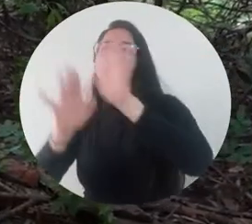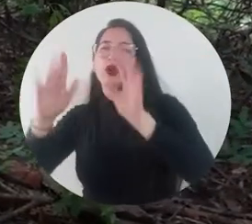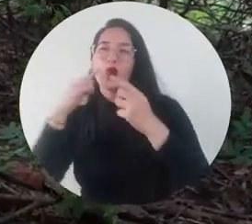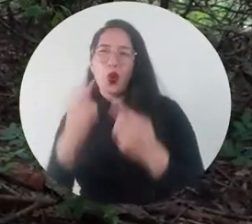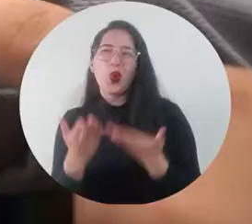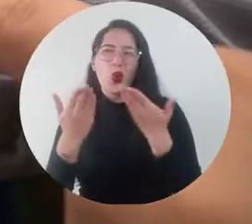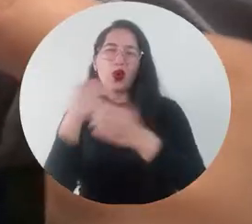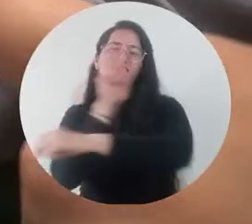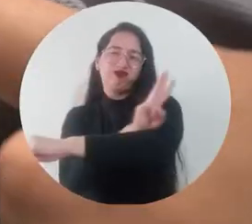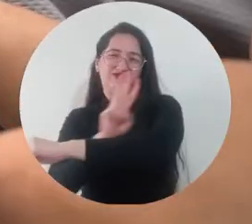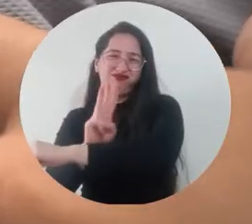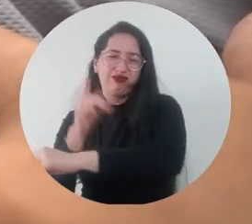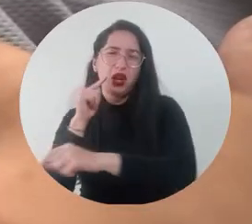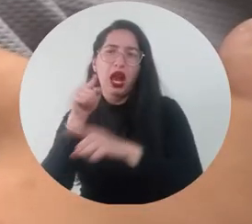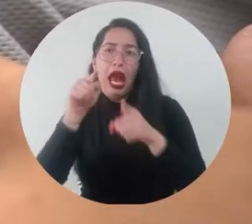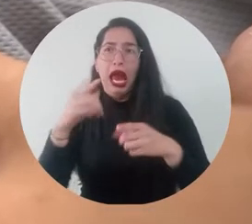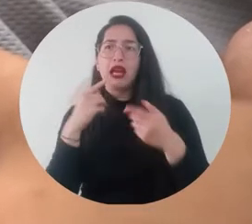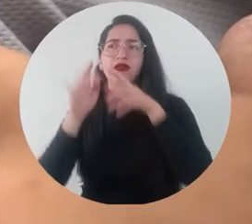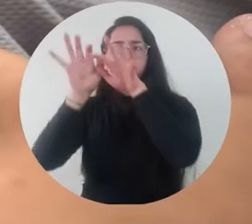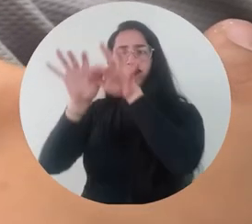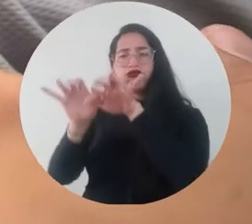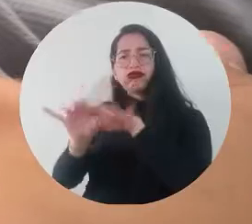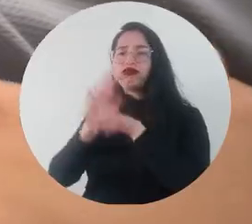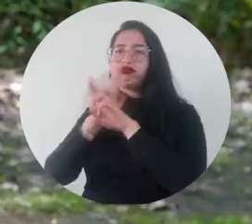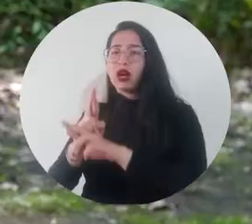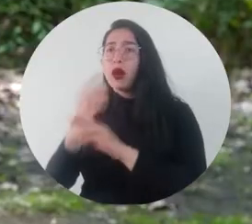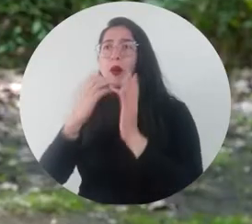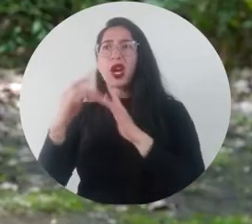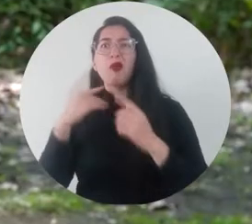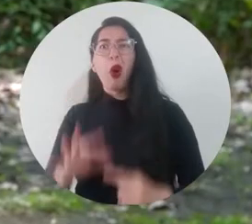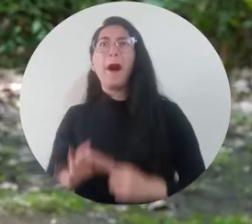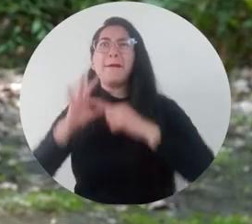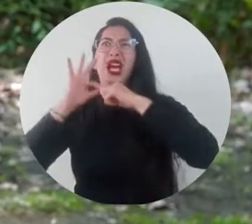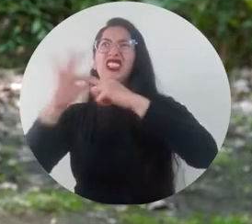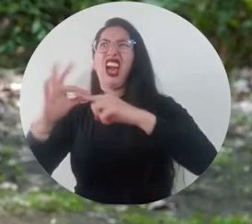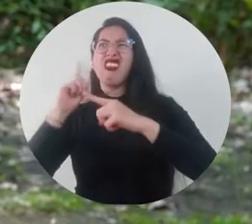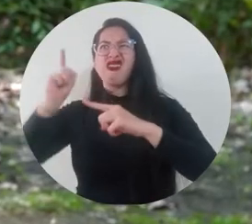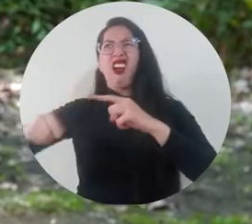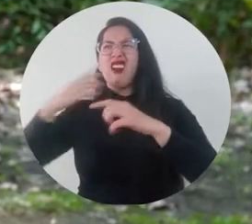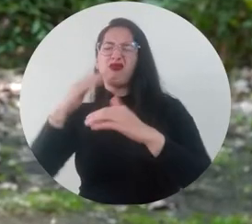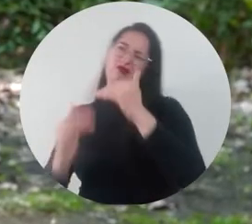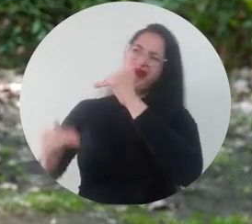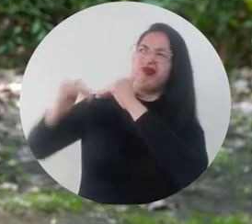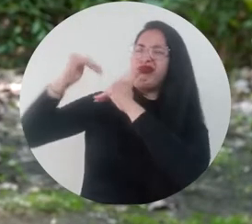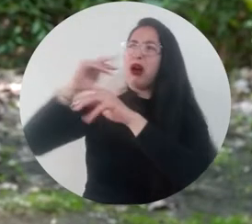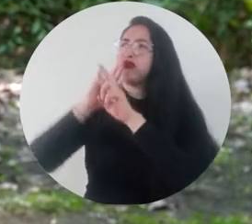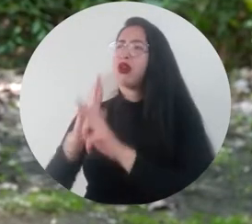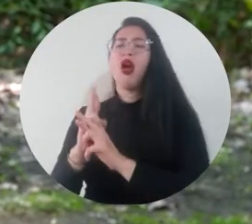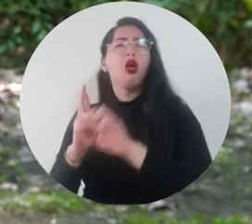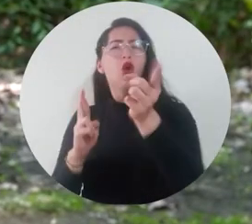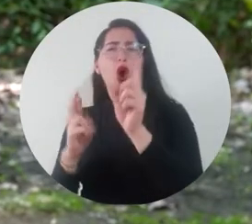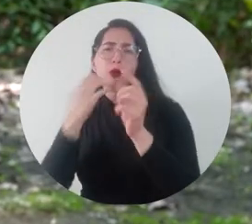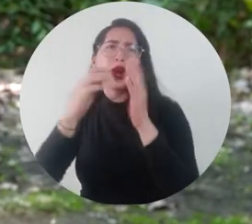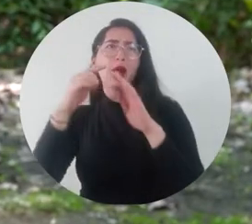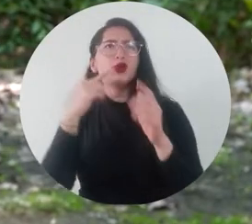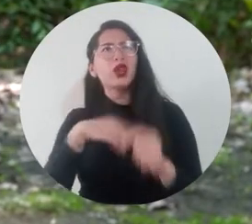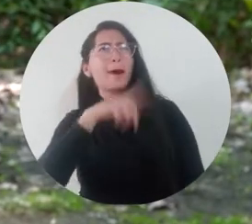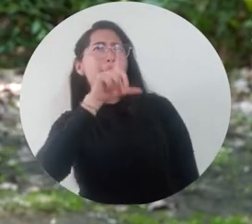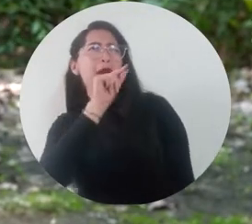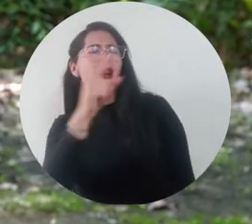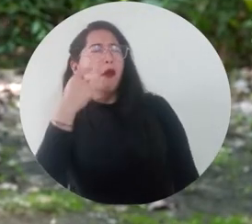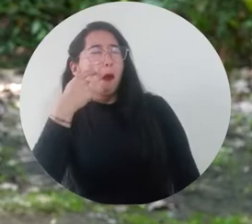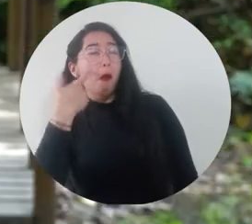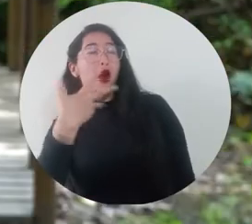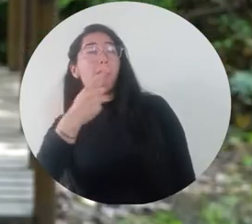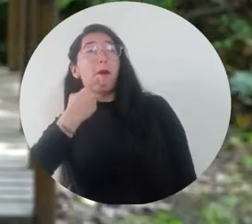listados son precisamente llenados por los observadores, no tiene una clasificación taxonómica puede manejarse a partir de